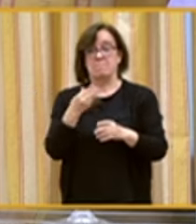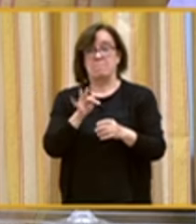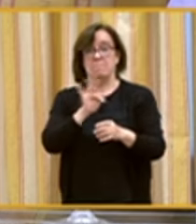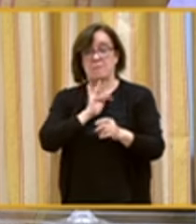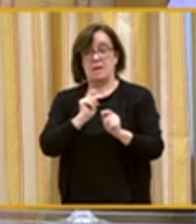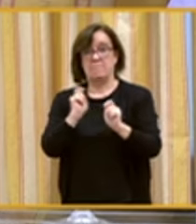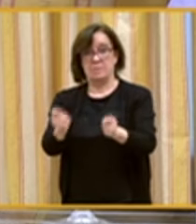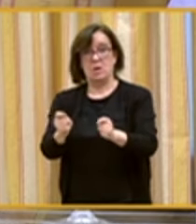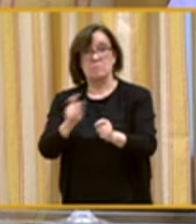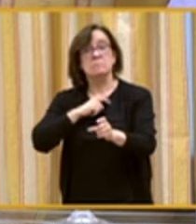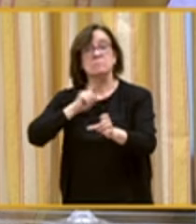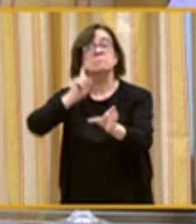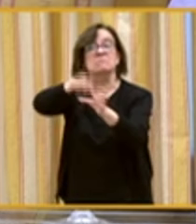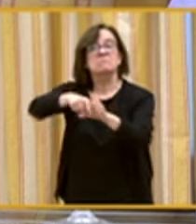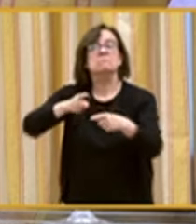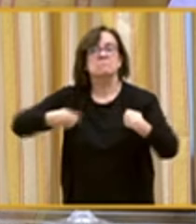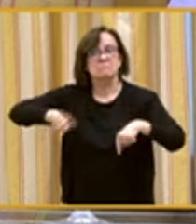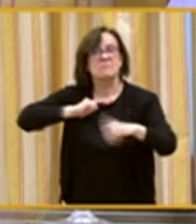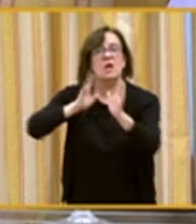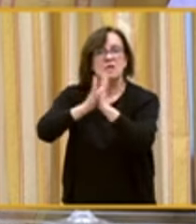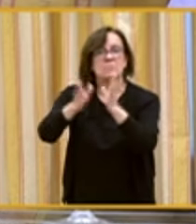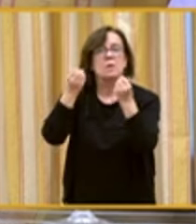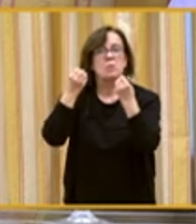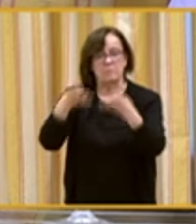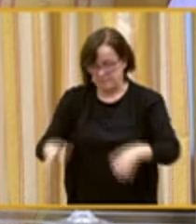participado plena inclusión, lo explica muy bien.